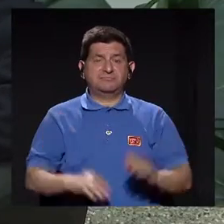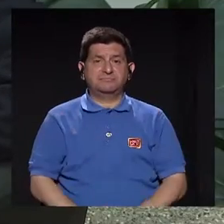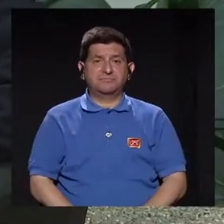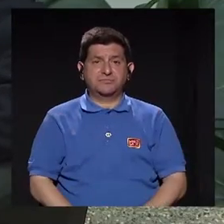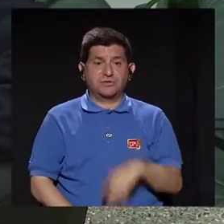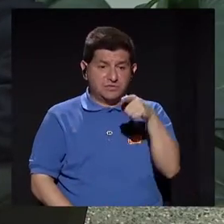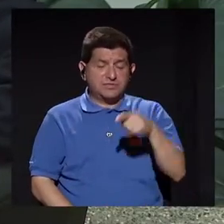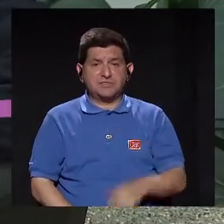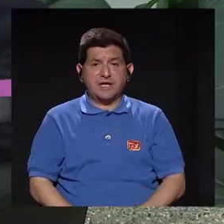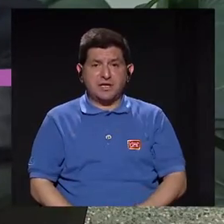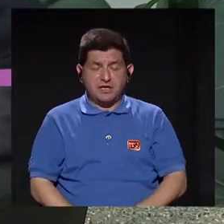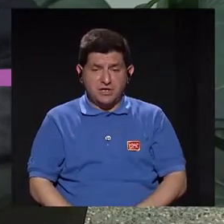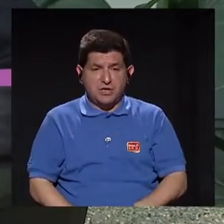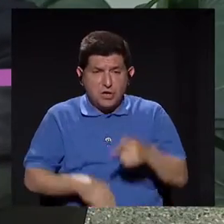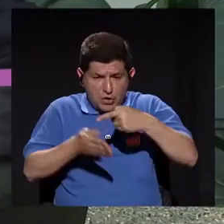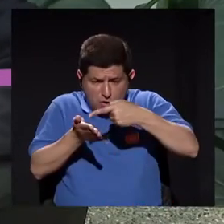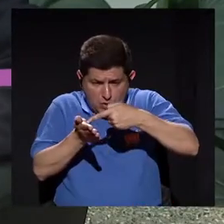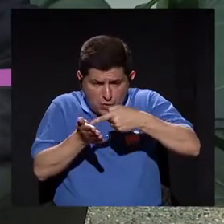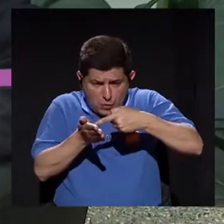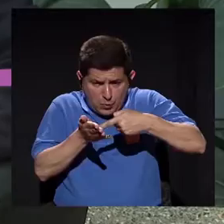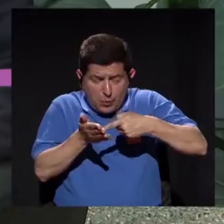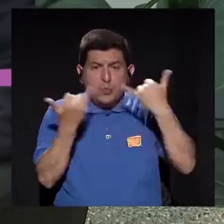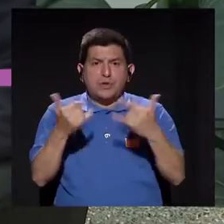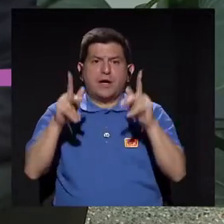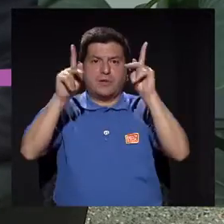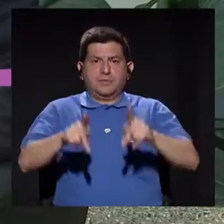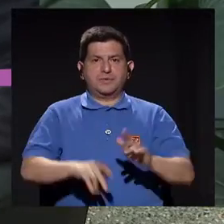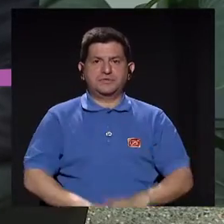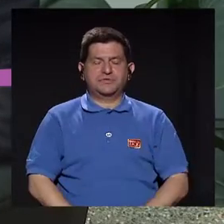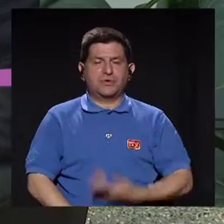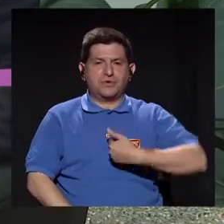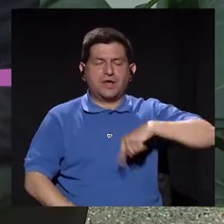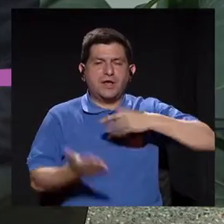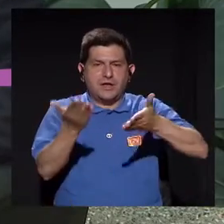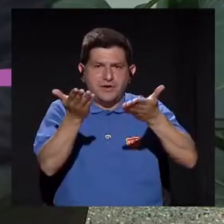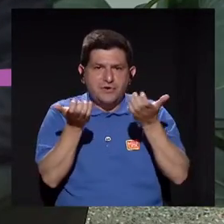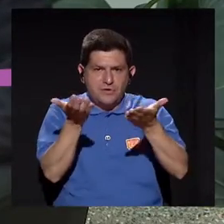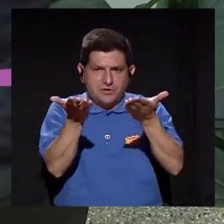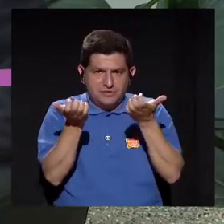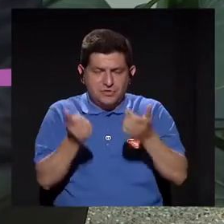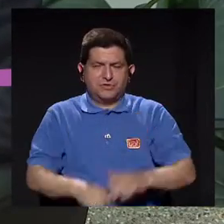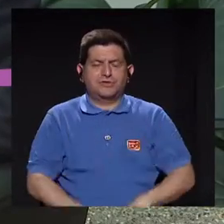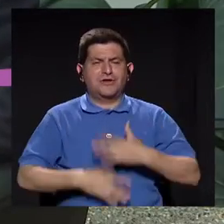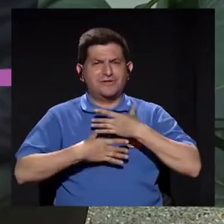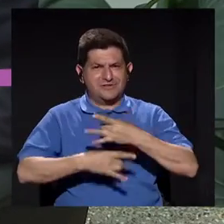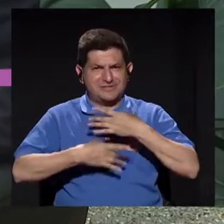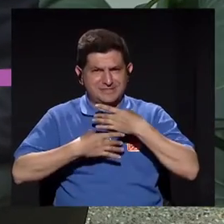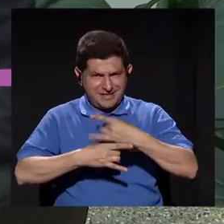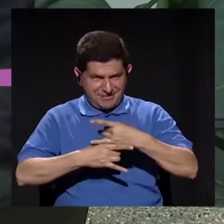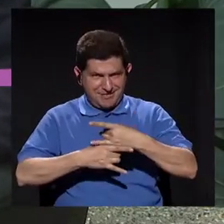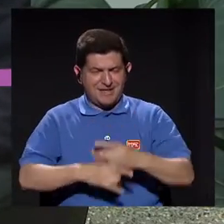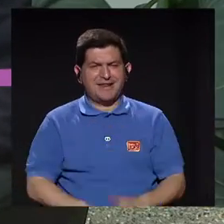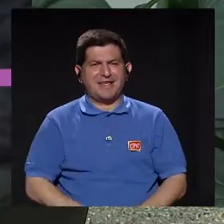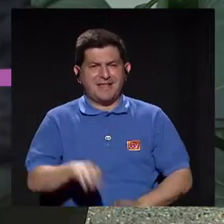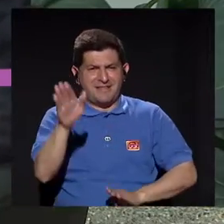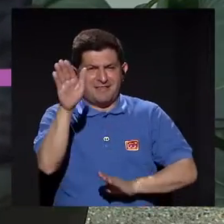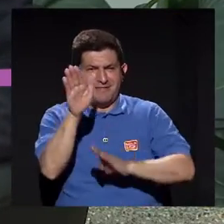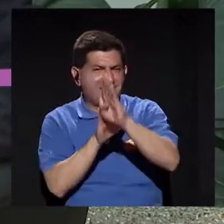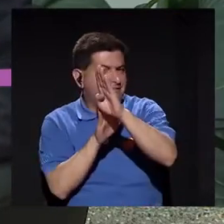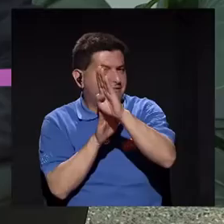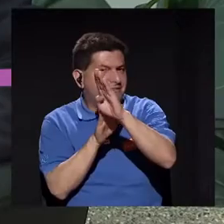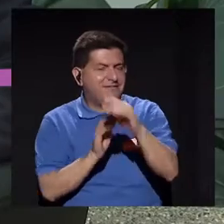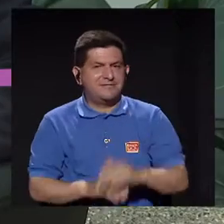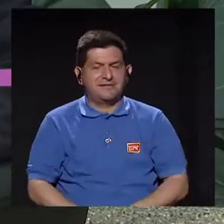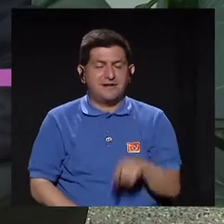nos daban el bisturí y ahí comenzábamos con el paciente. Realmente lo que hemos querido y el interés de nosotros para desarrollar